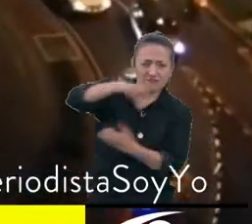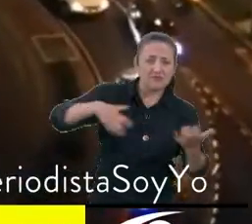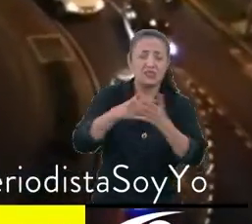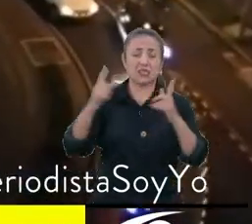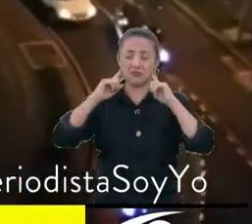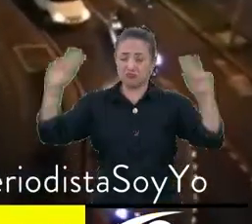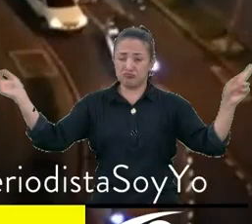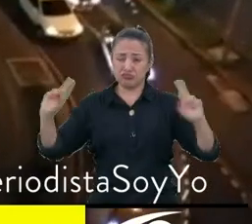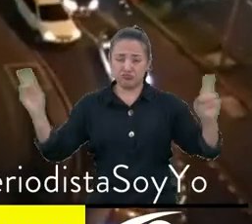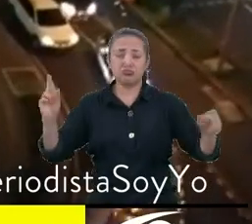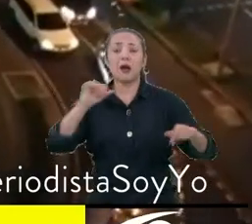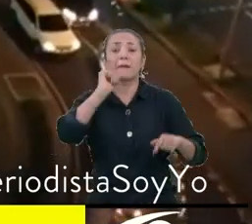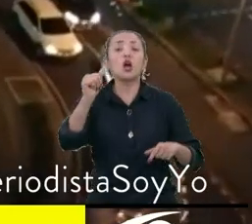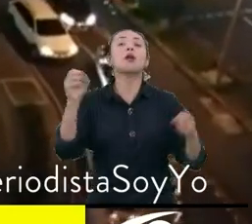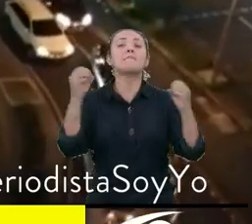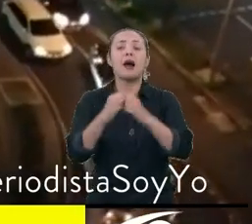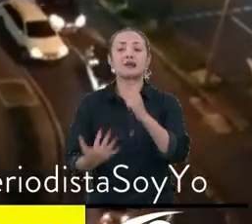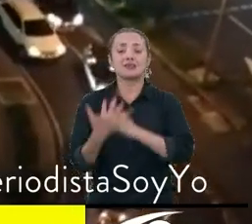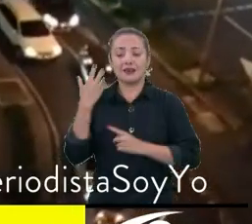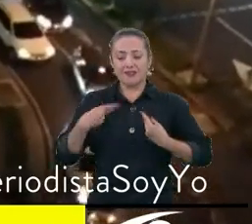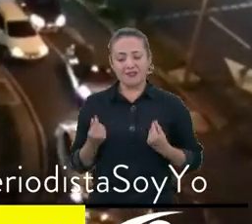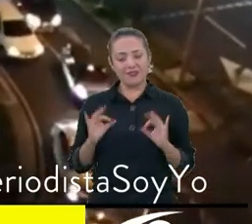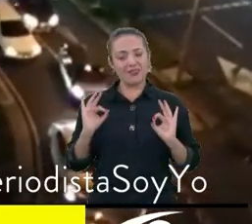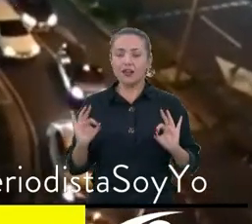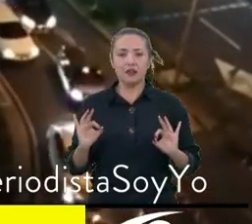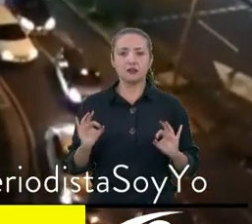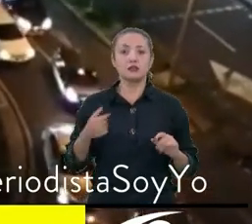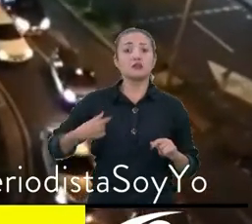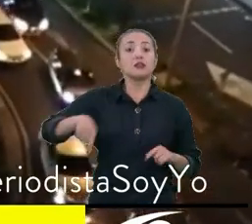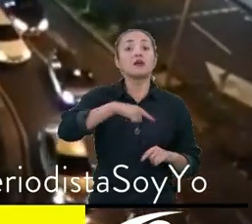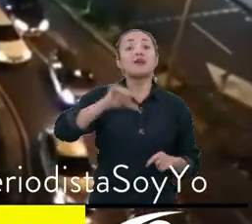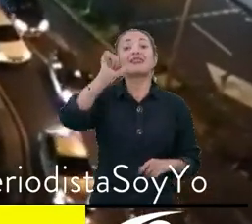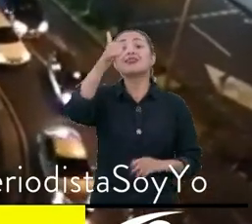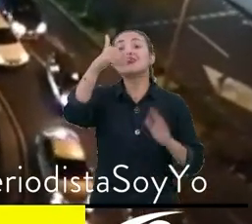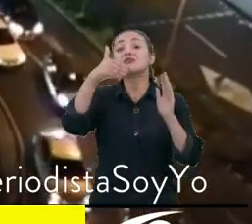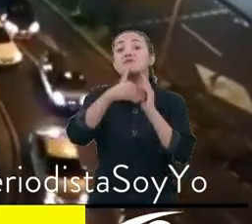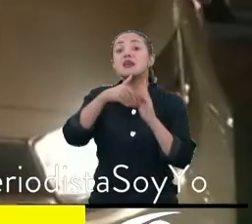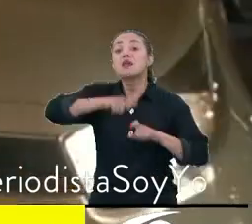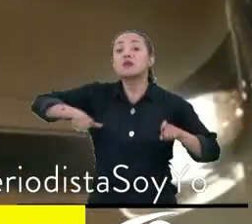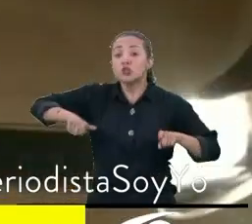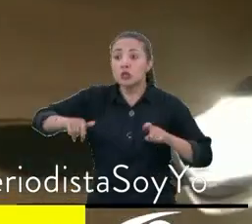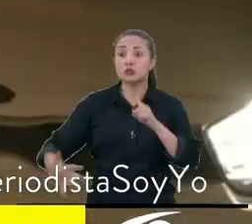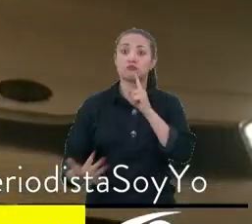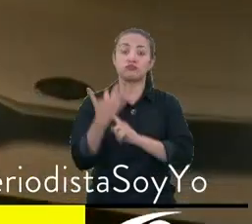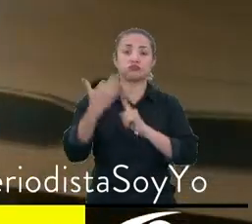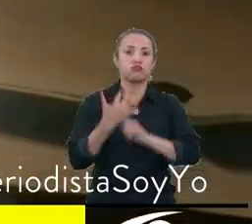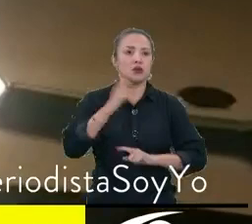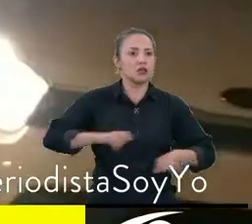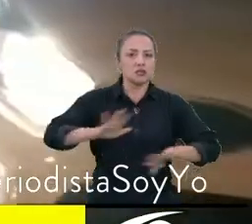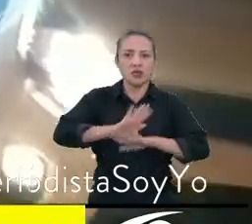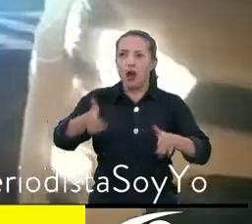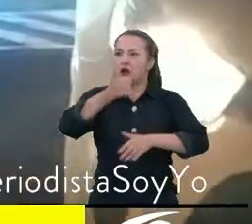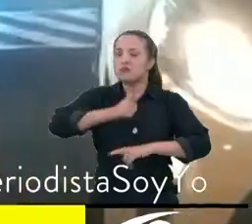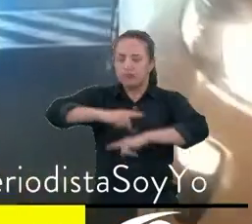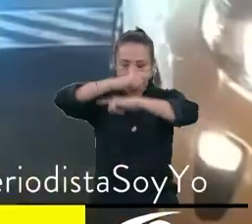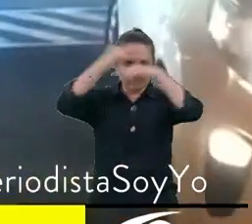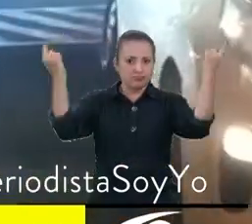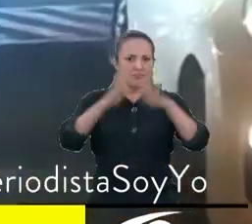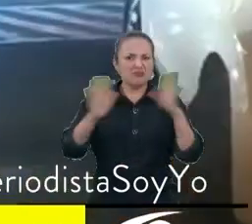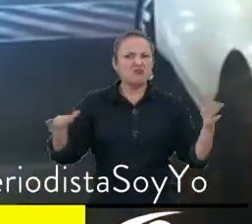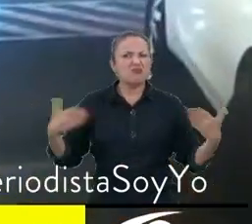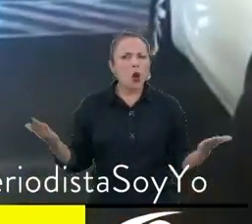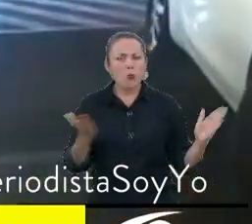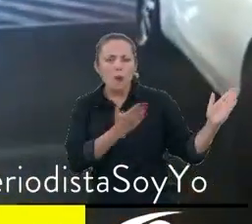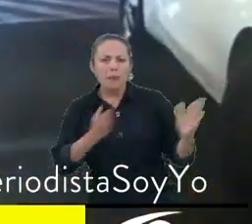ruido y afectación de nuestra calidad de vida. Somos más de 10 mil personas afectadas, la comunidad ya no aguanta más. ¿Con qué plan de